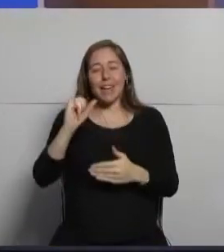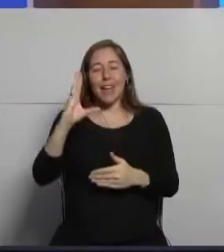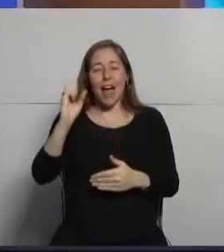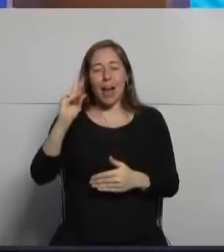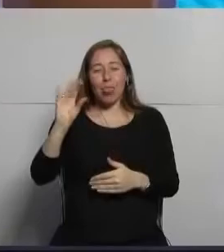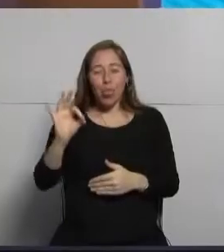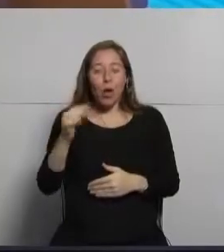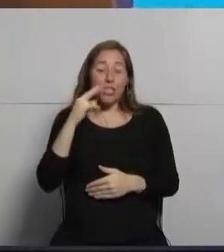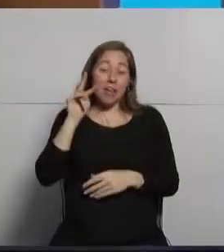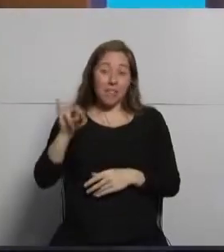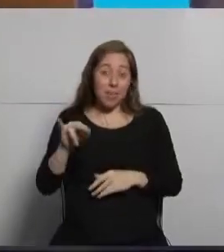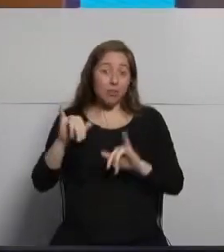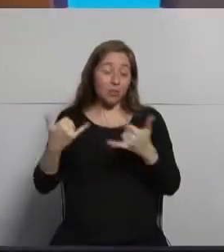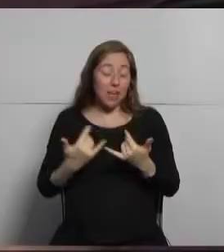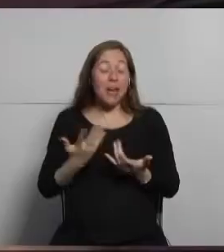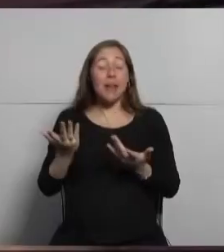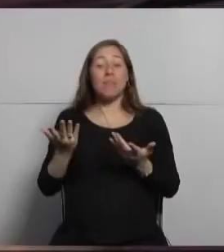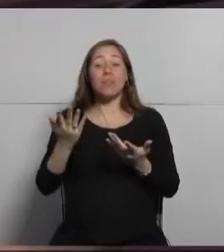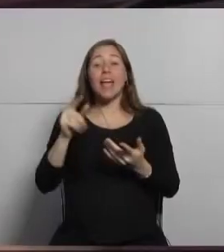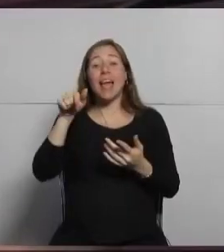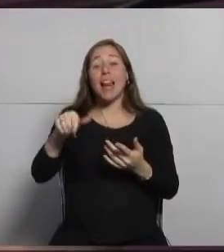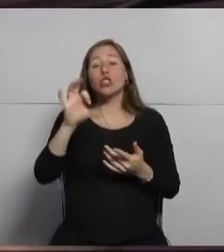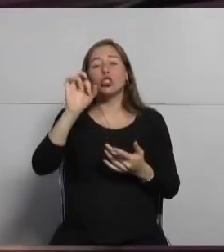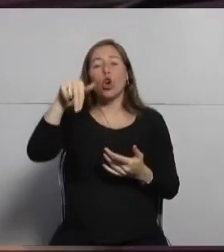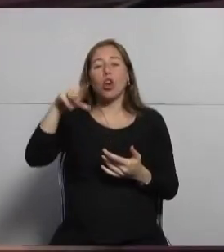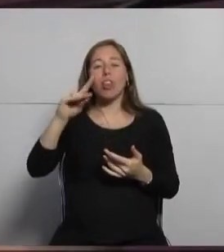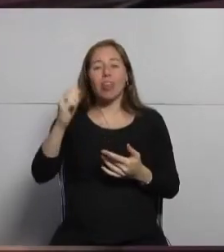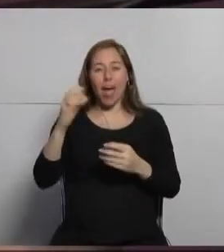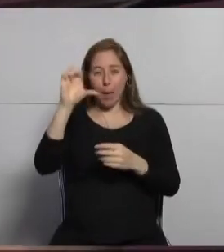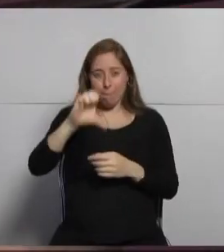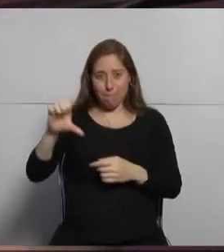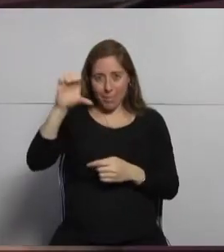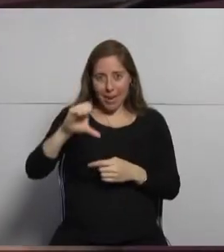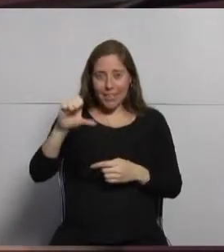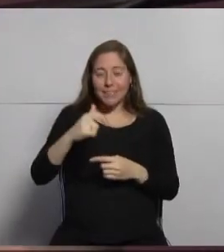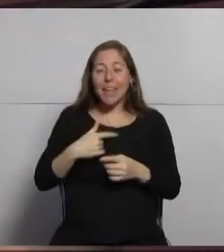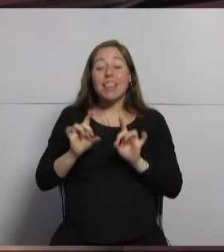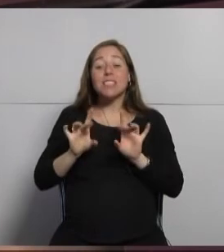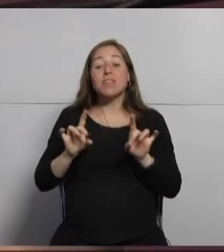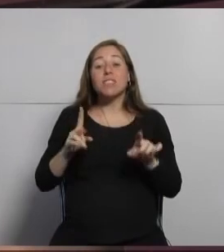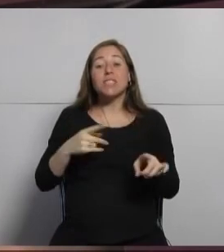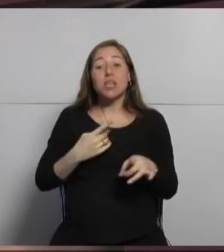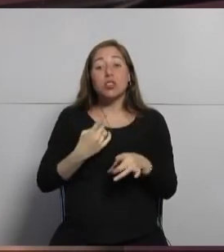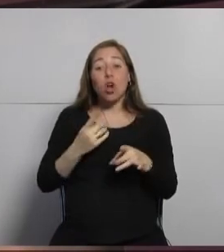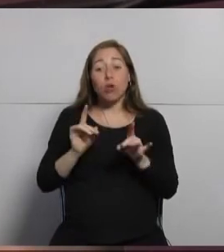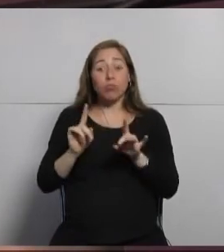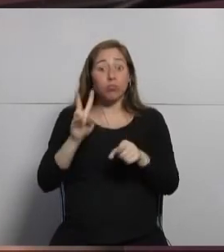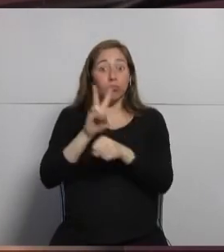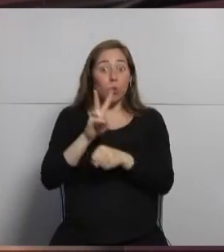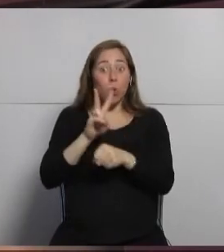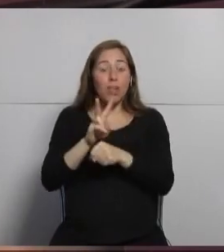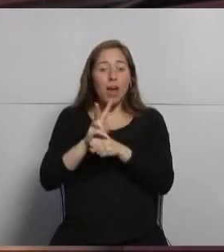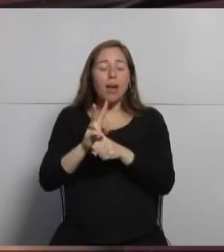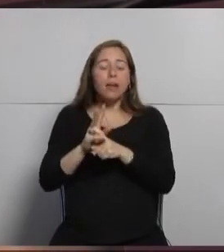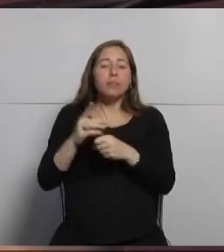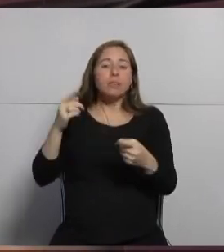hemos visto y escuchado a Ricardo Vilas de Sonda con su propuesta de Smart Detection desinfección mediante luz ultravioleta y nos queda todavía